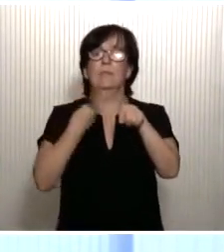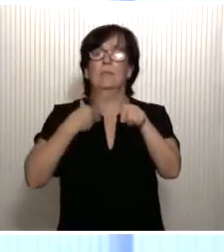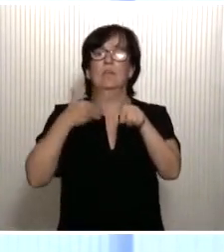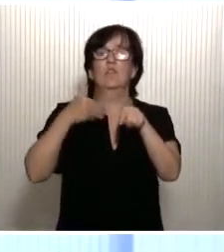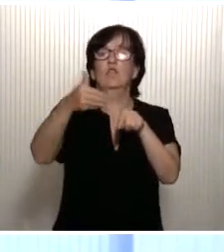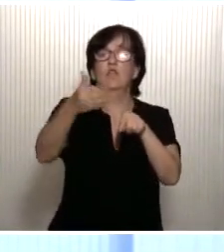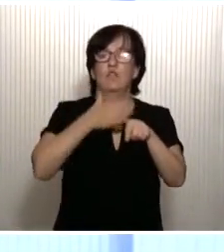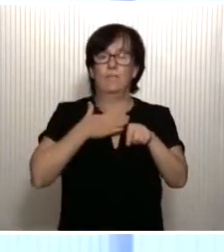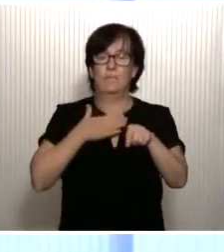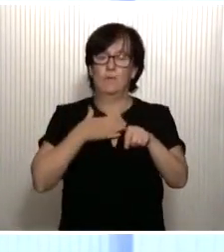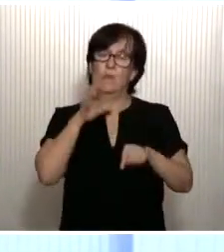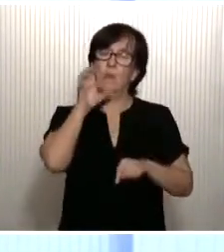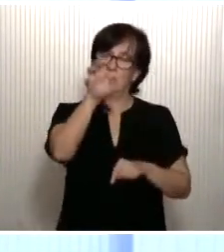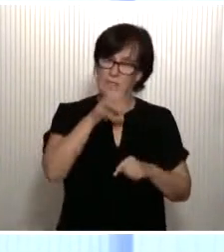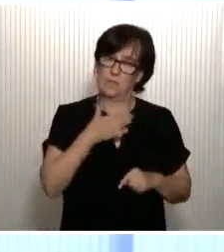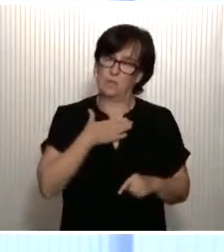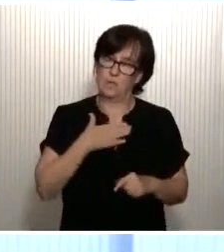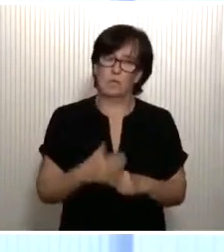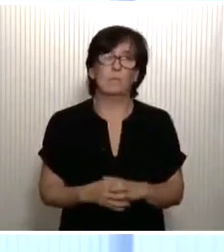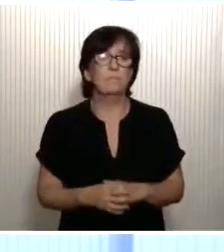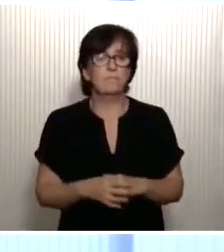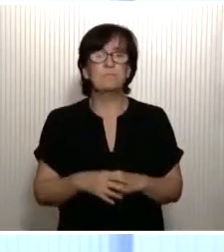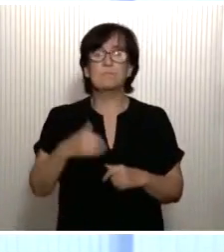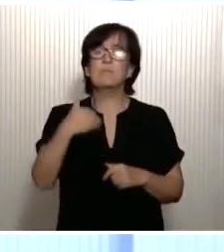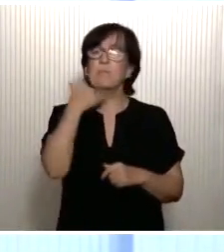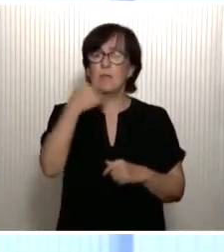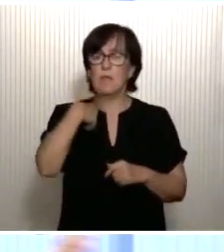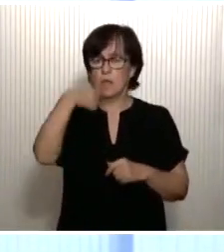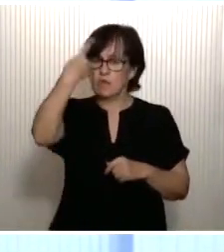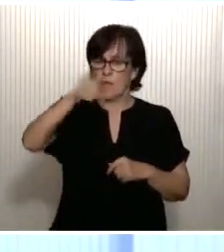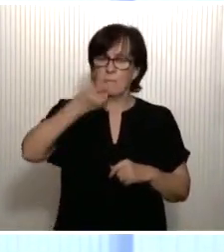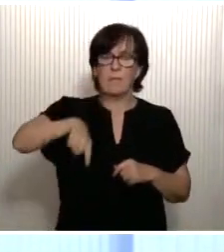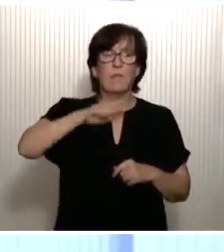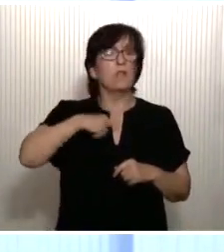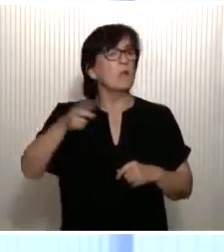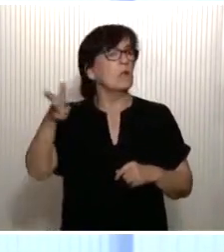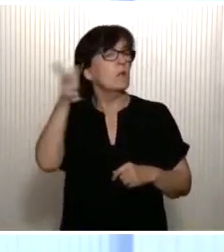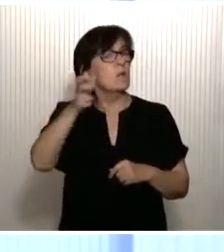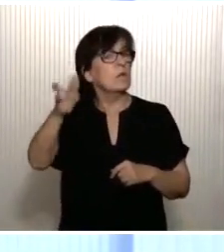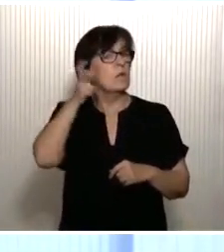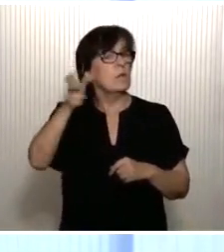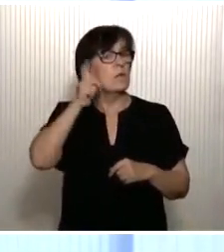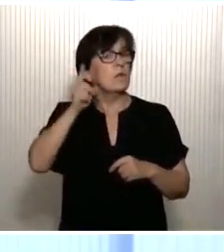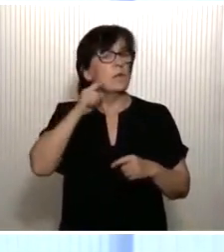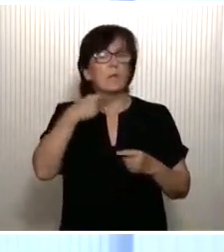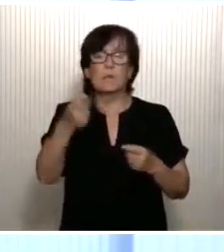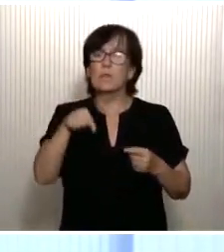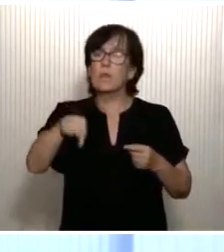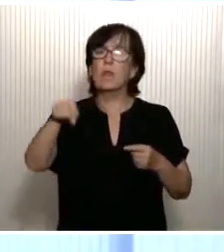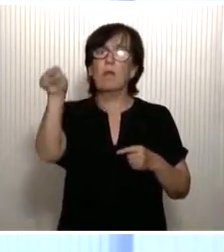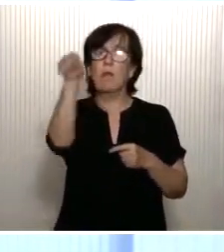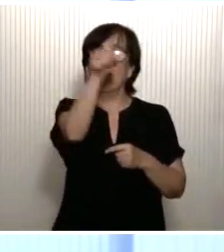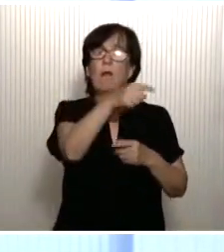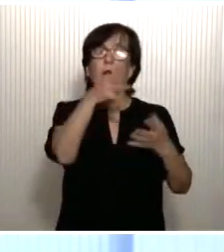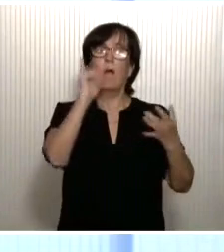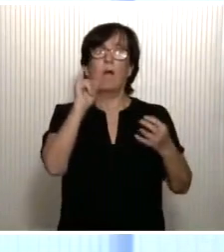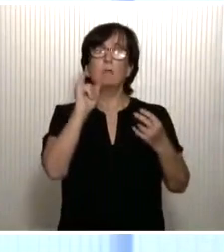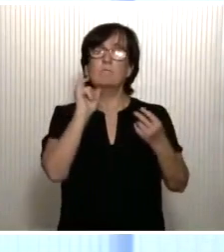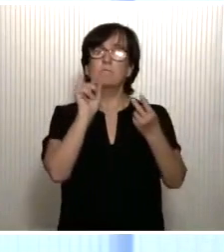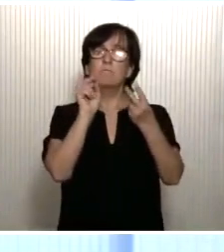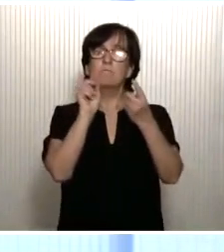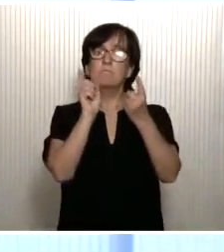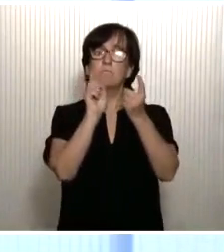nuestro país. Es algo que ya sabíamos antes de la pandemia, lo he escuchado en muchos de los interlocutores que están aquí presentes, pero